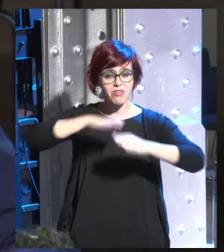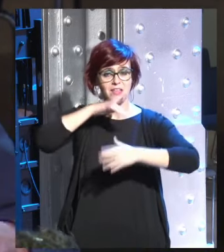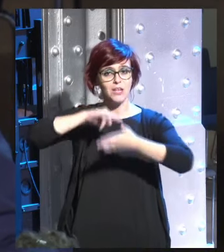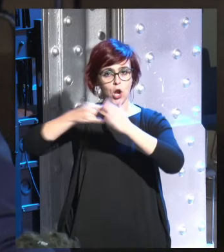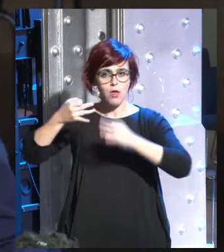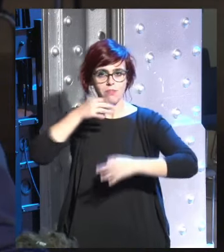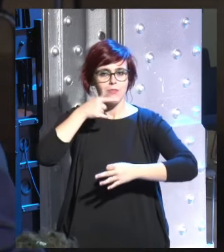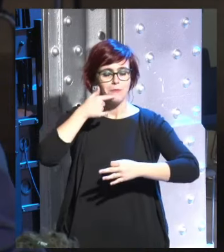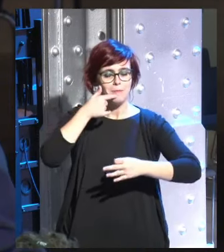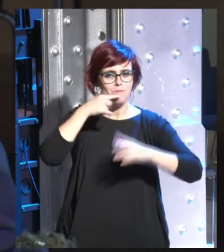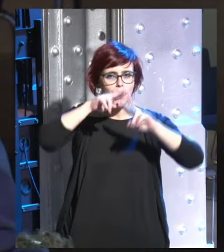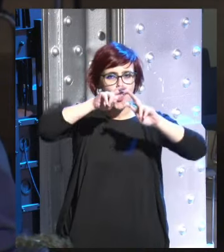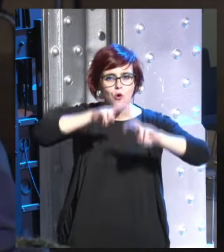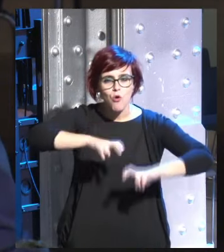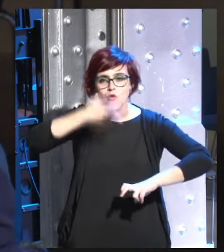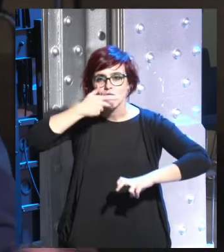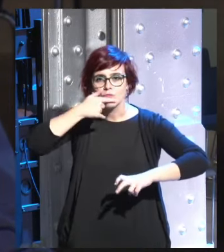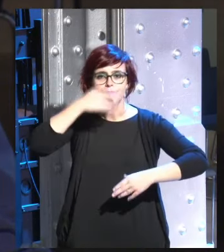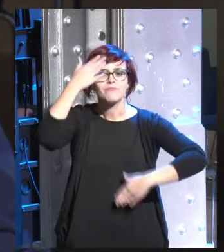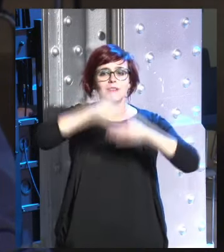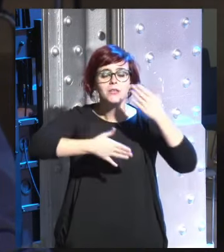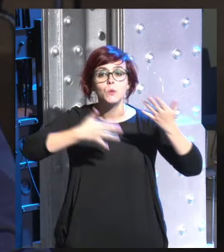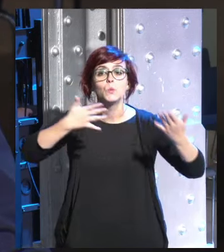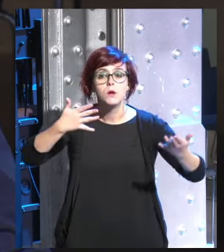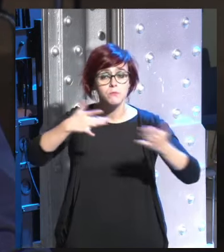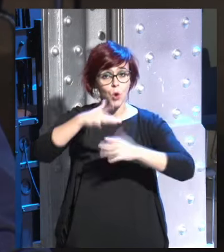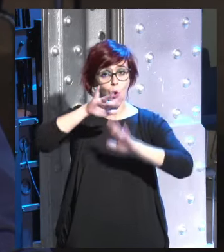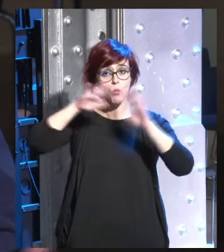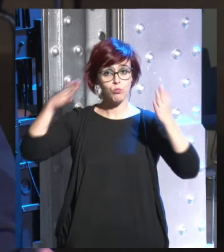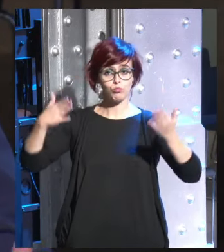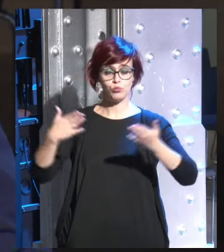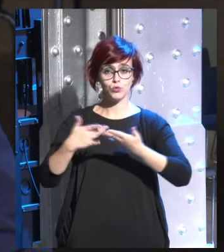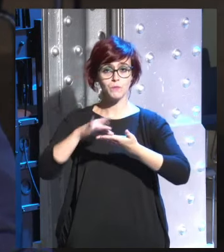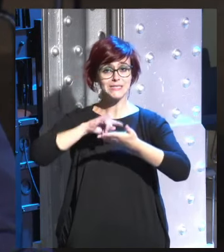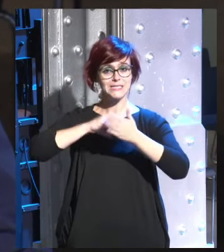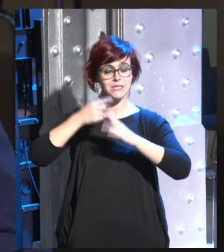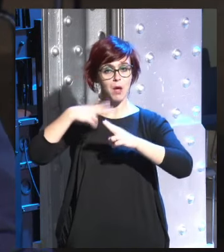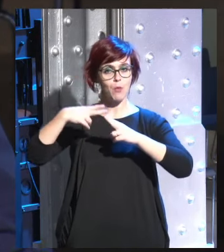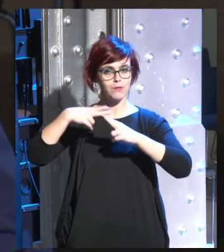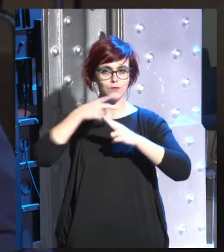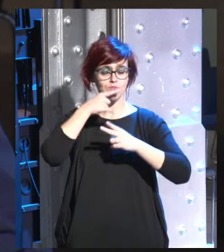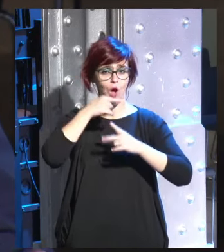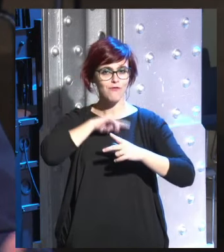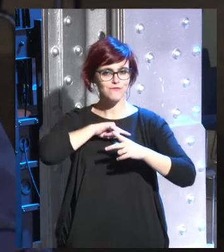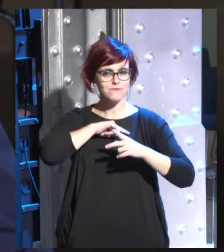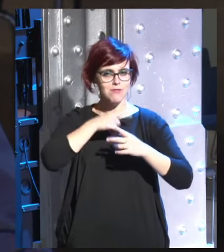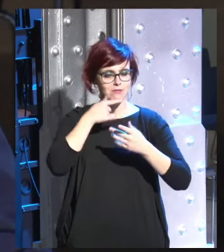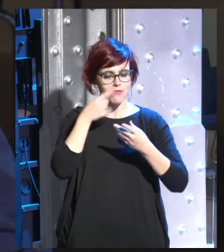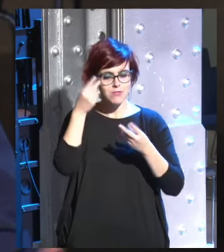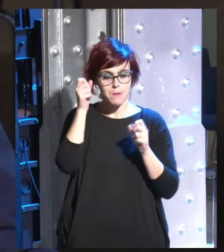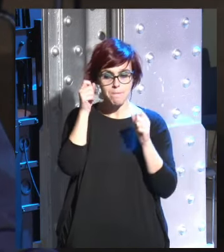tecnología uno de los grandes problemas de los mayores problemas del mundo hoy es que el sistema político no es consciente